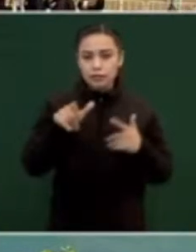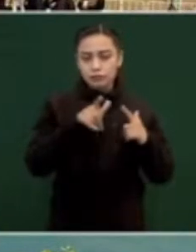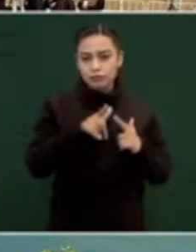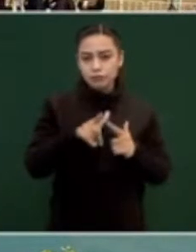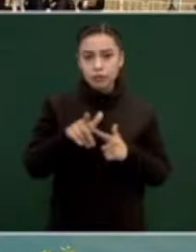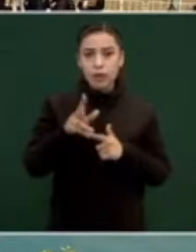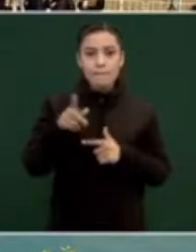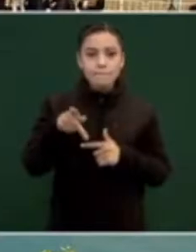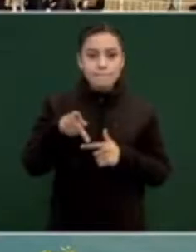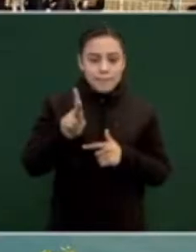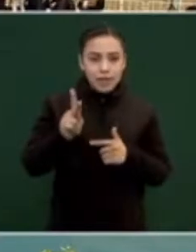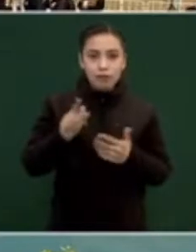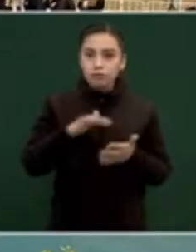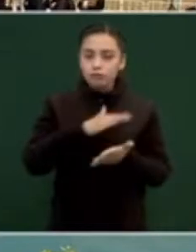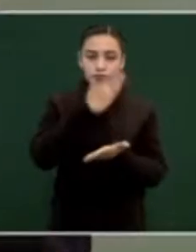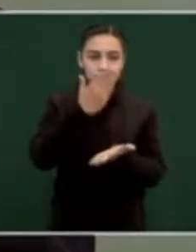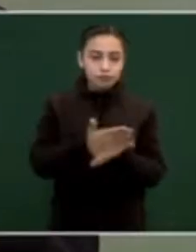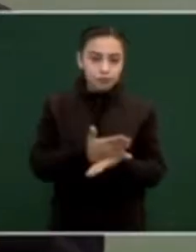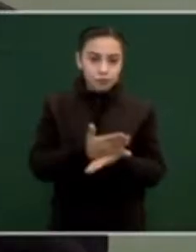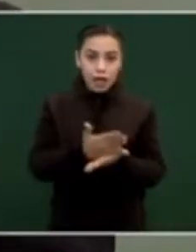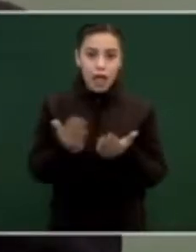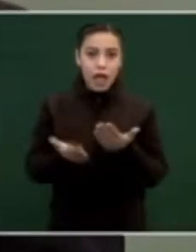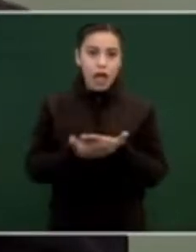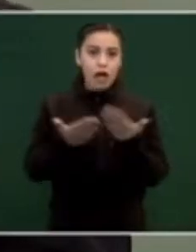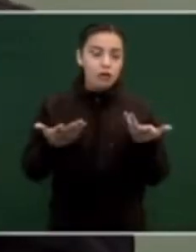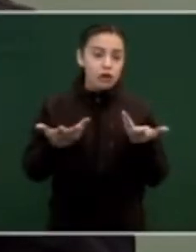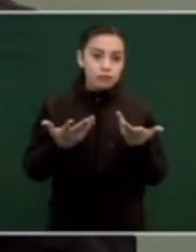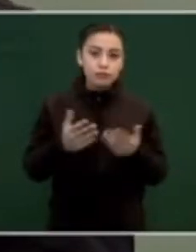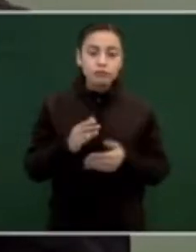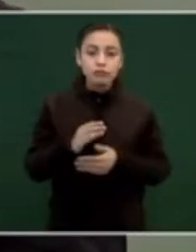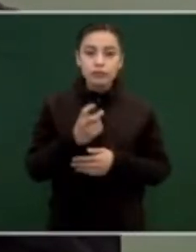Y ahora ya no hay para dónde hacerse,